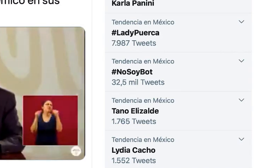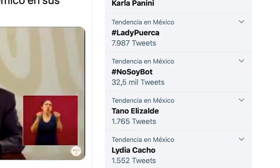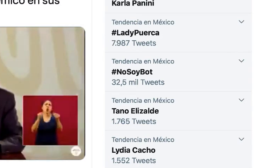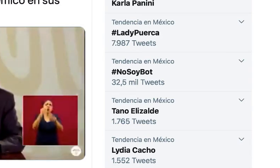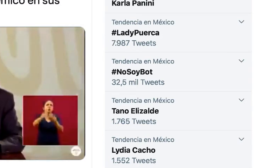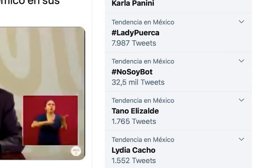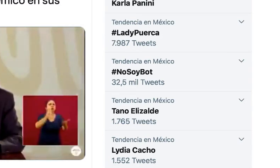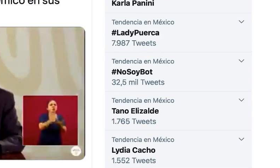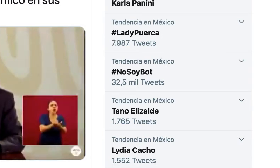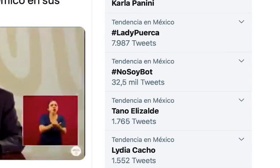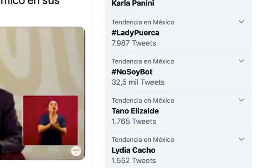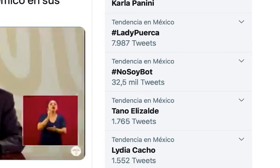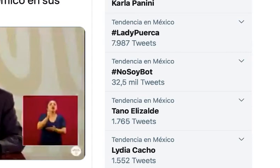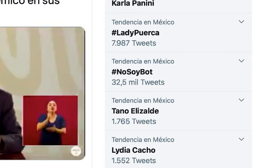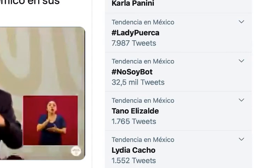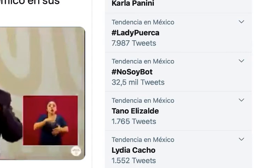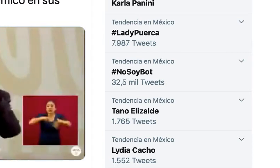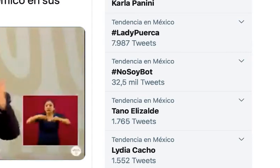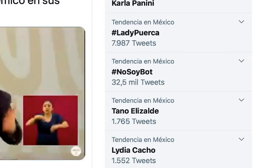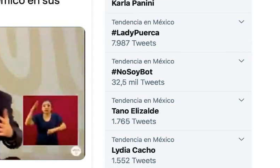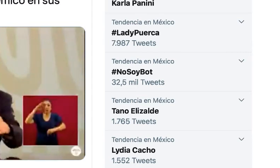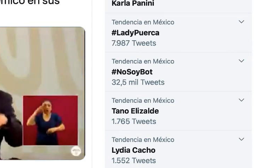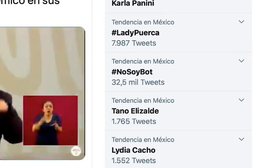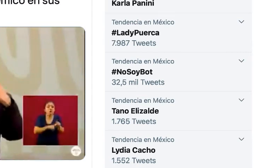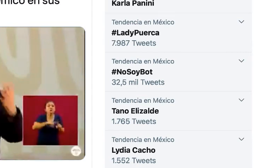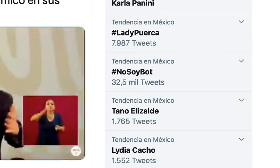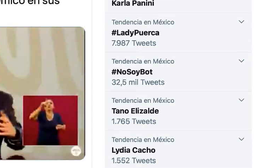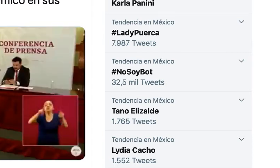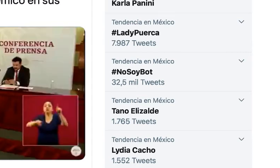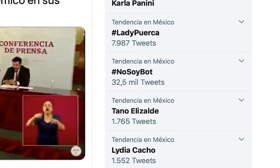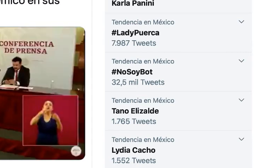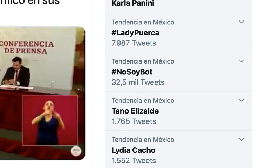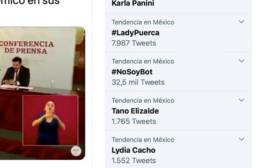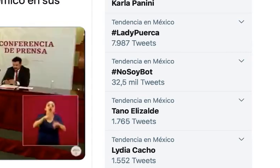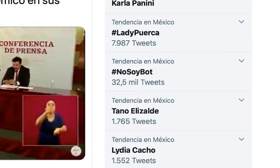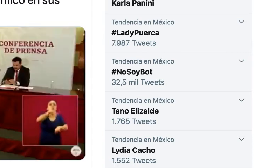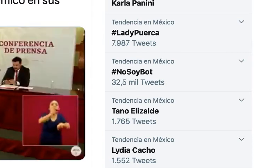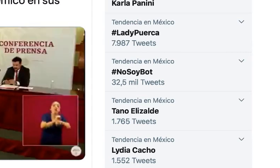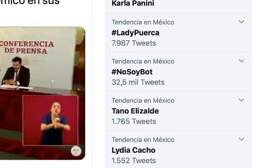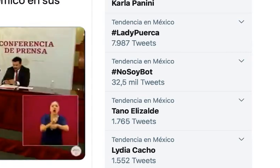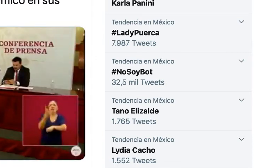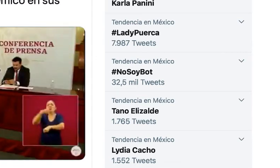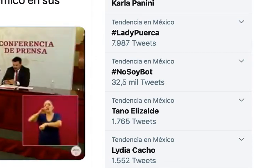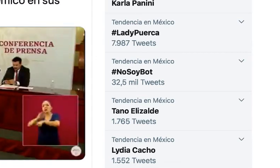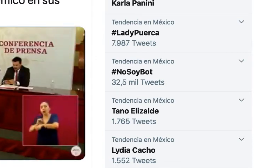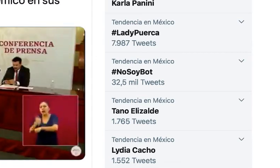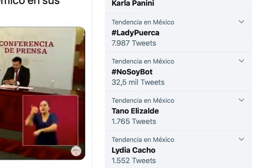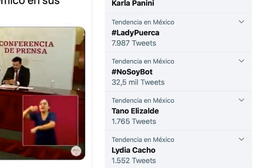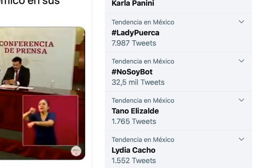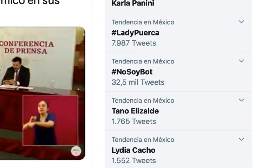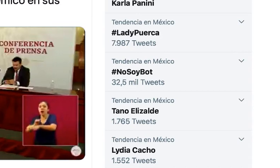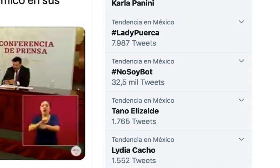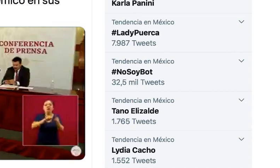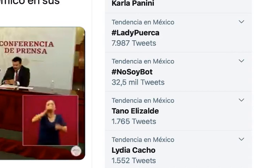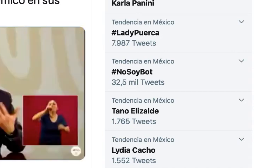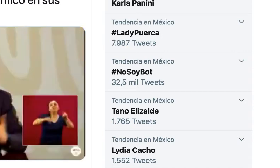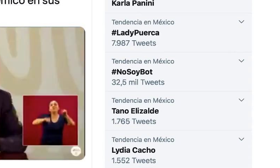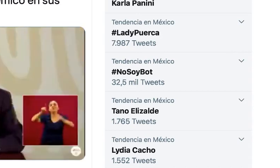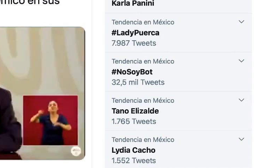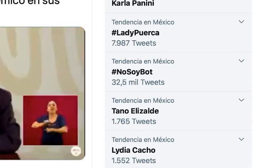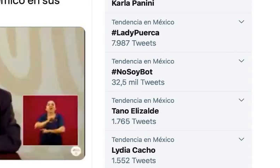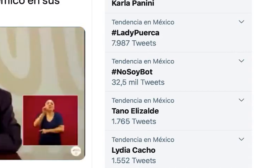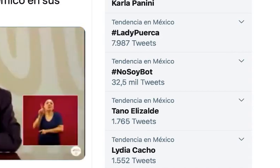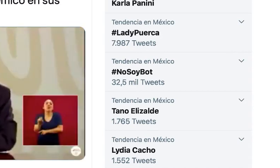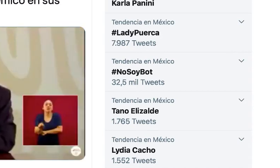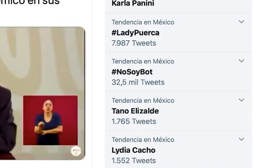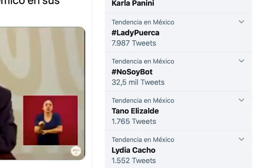cálculos eran a partir de operaciones matemáticas y era probable que así sucediera. Pero esto hablando a